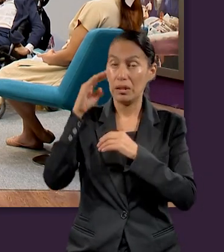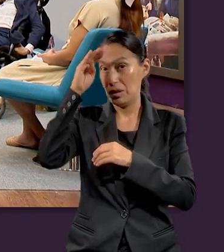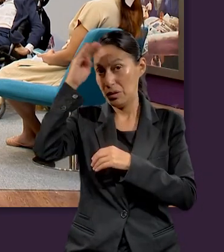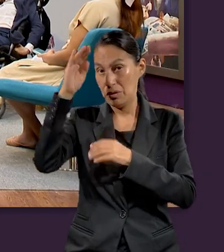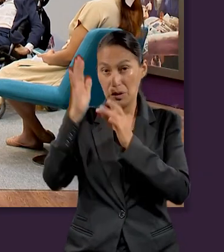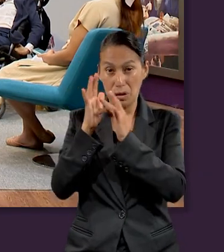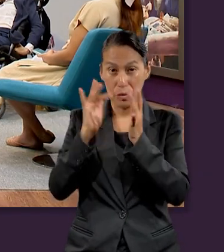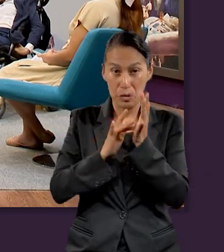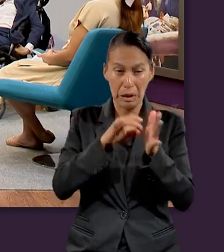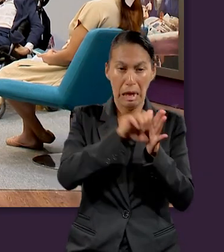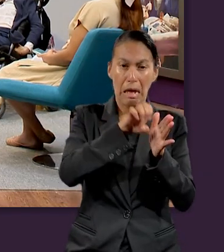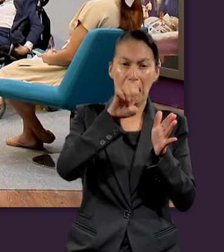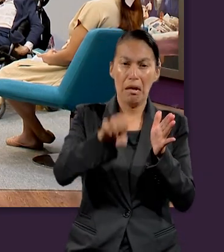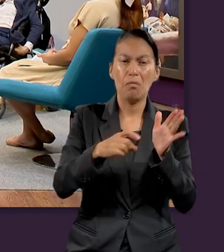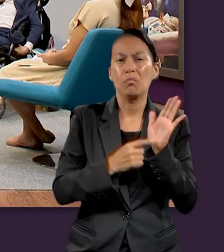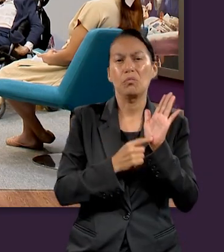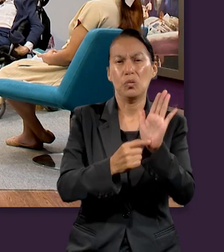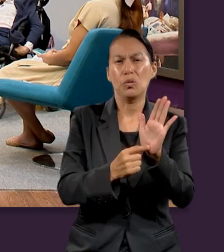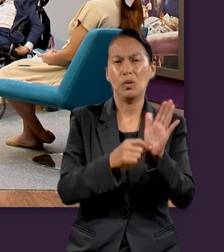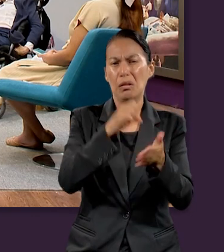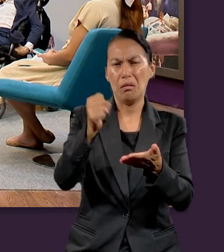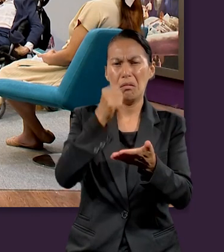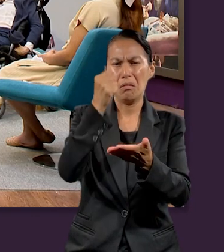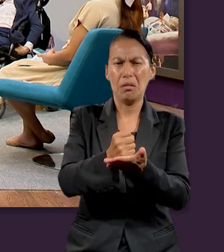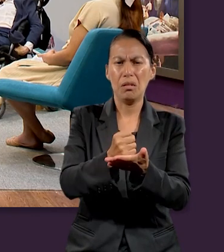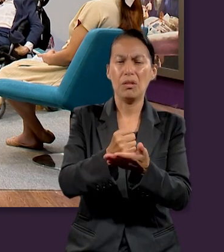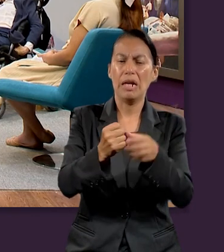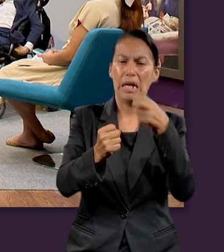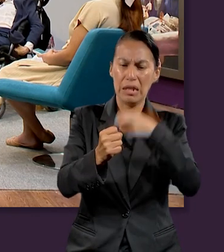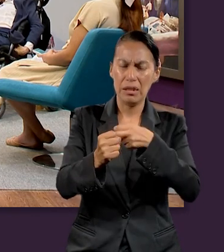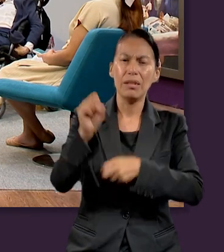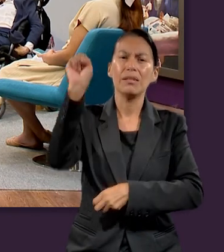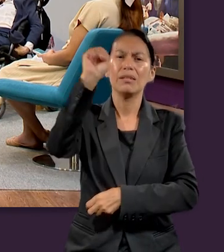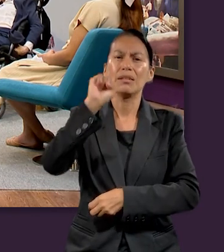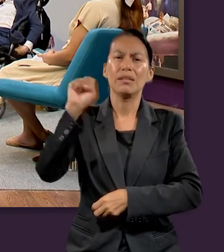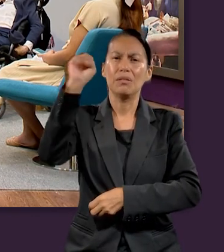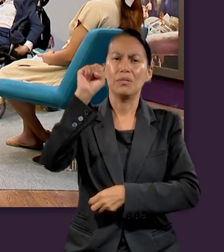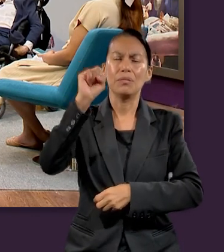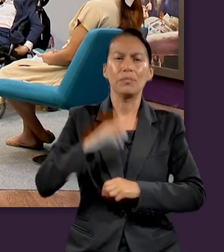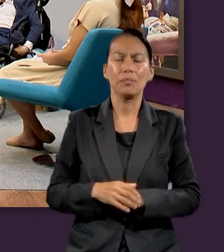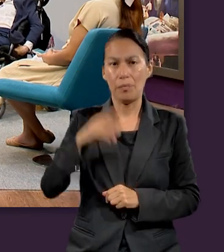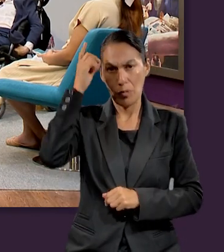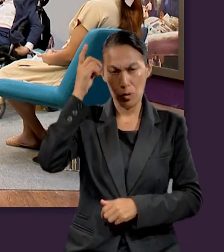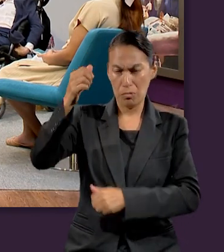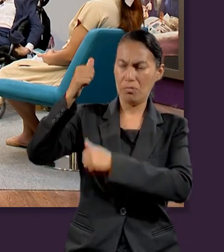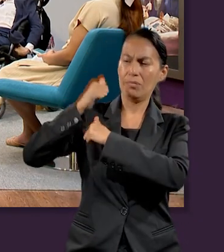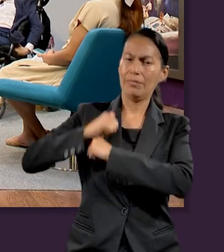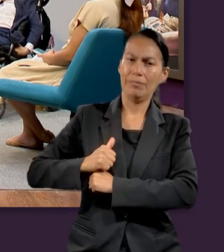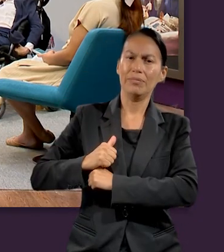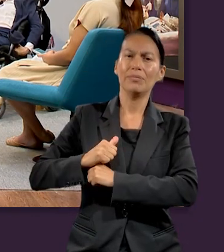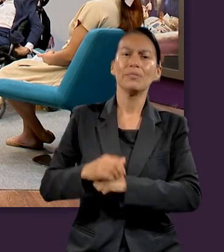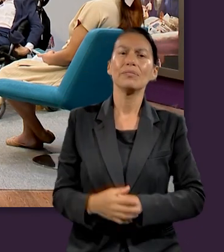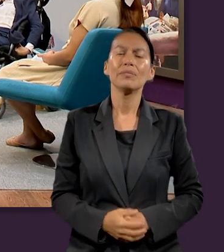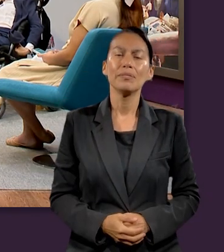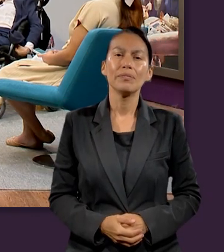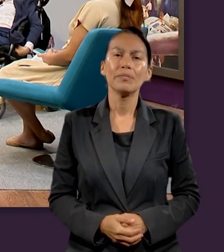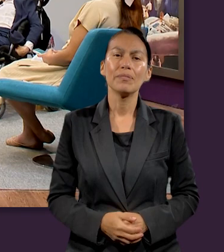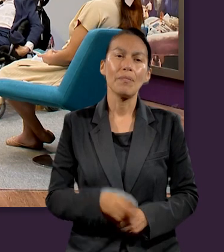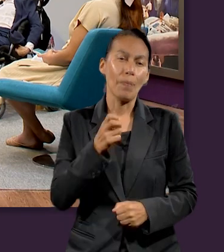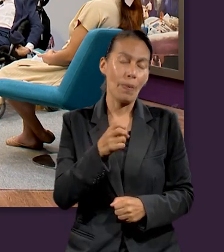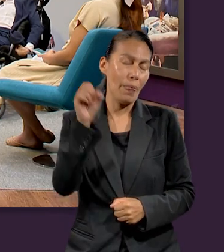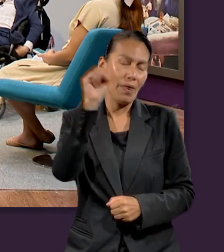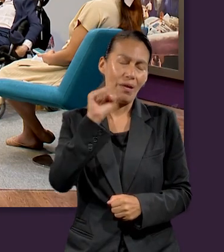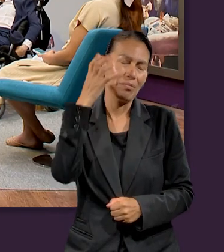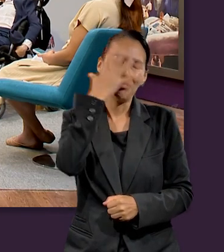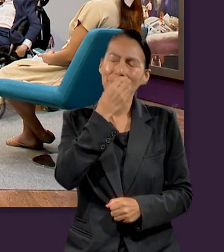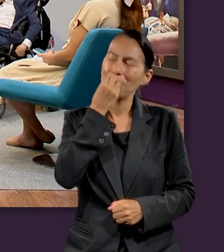Señor Jesucristo poniendo el sello de su autoridad sobre el sábado. Así que, pues,